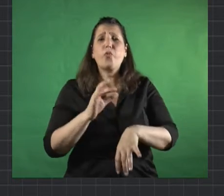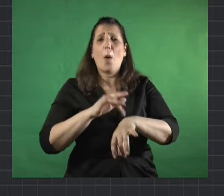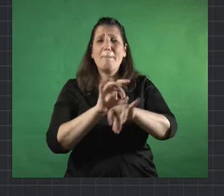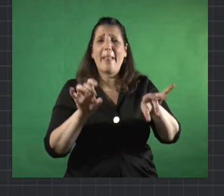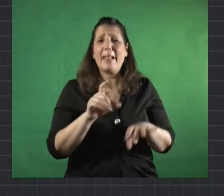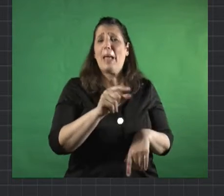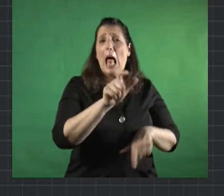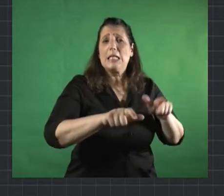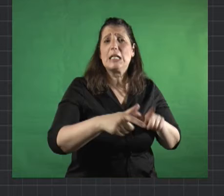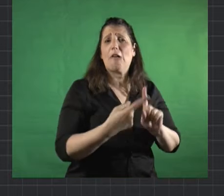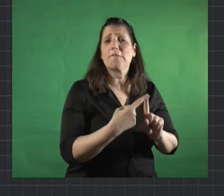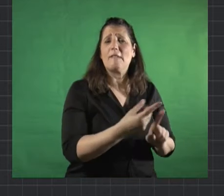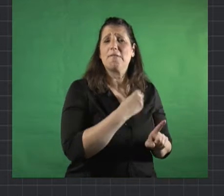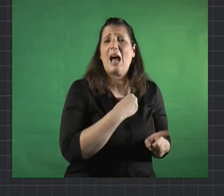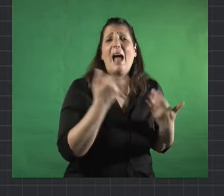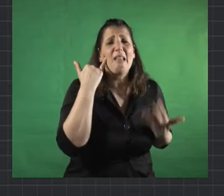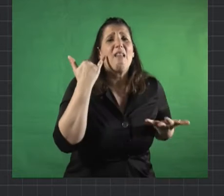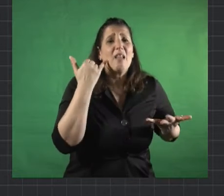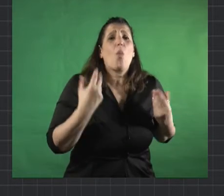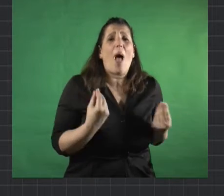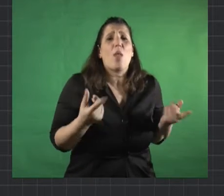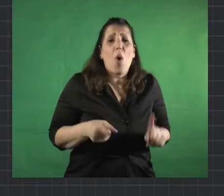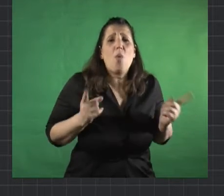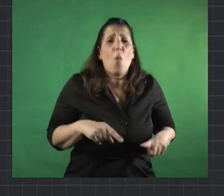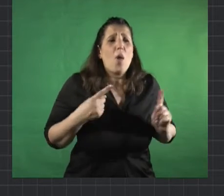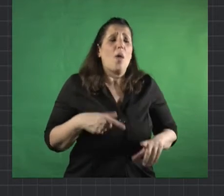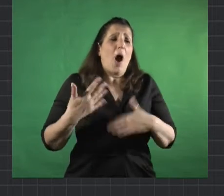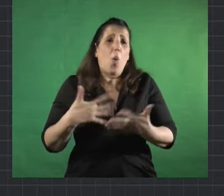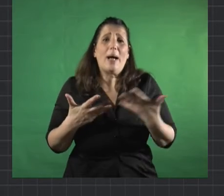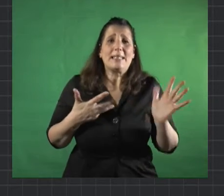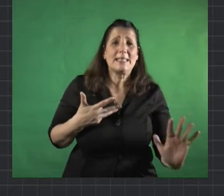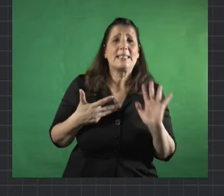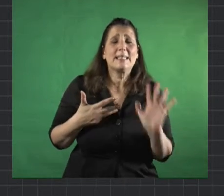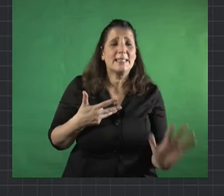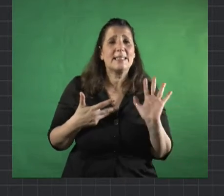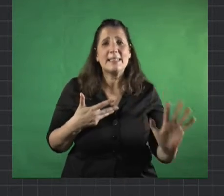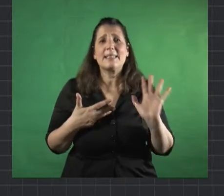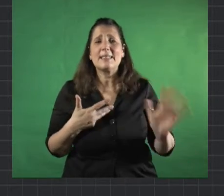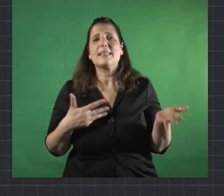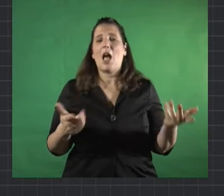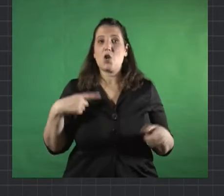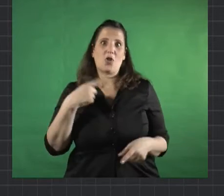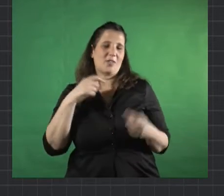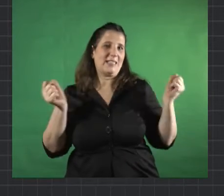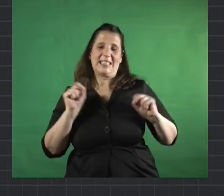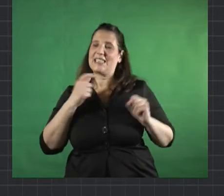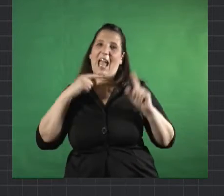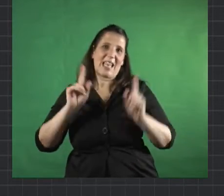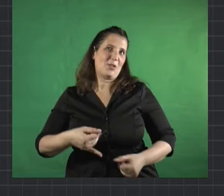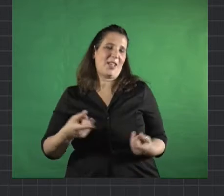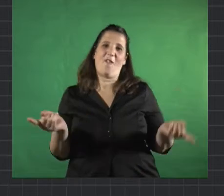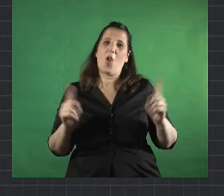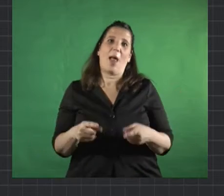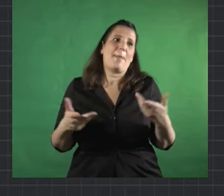en algunos clubes volvían otros no era una incertidumbre por nosotros queríamos volver ya pero obviamente cuidamos la integridad de ellos que es lo que más nos